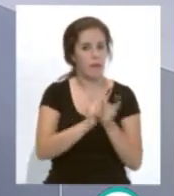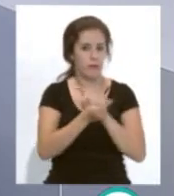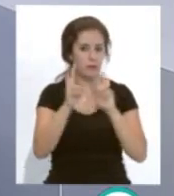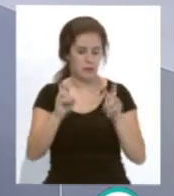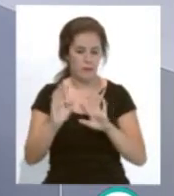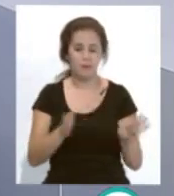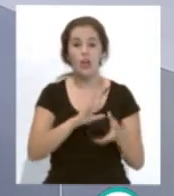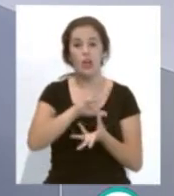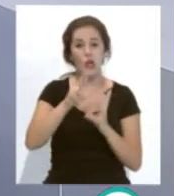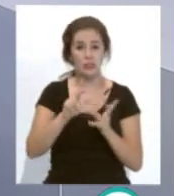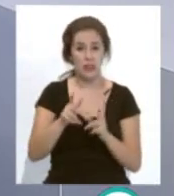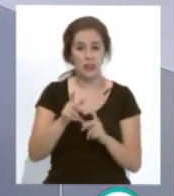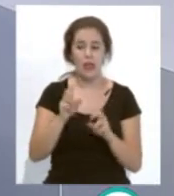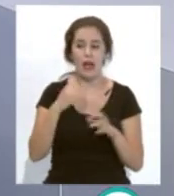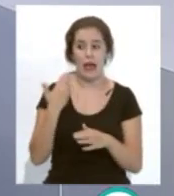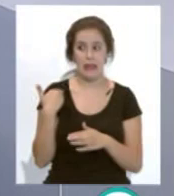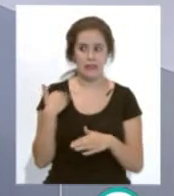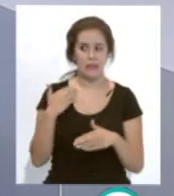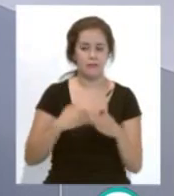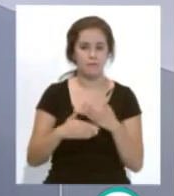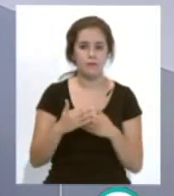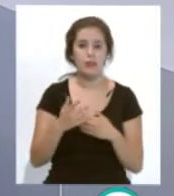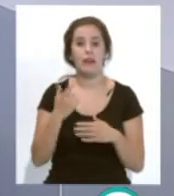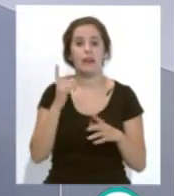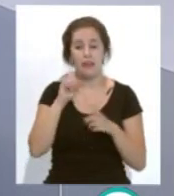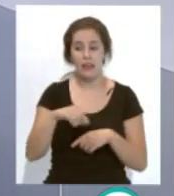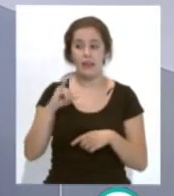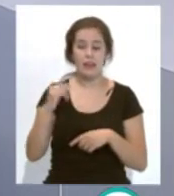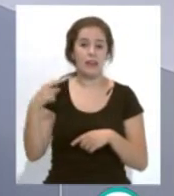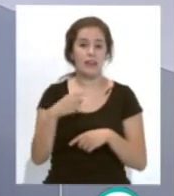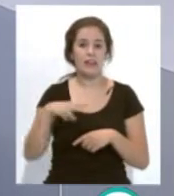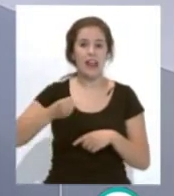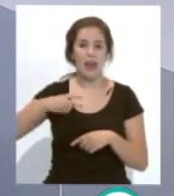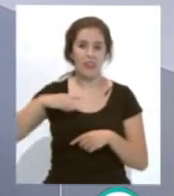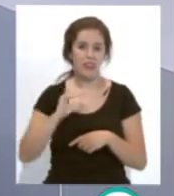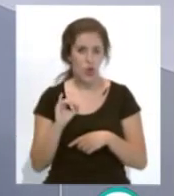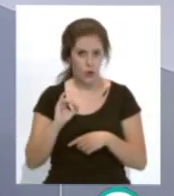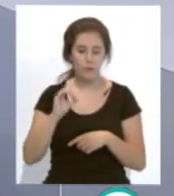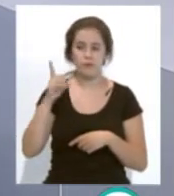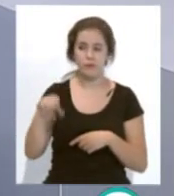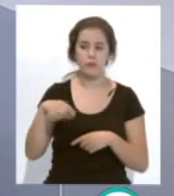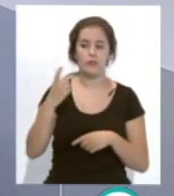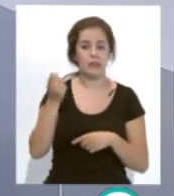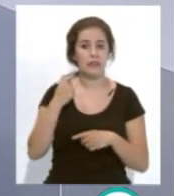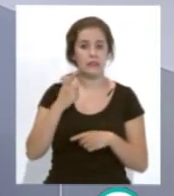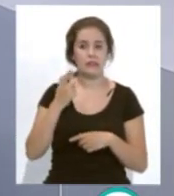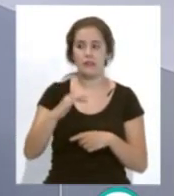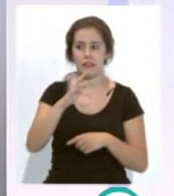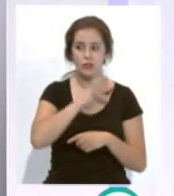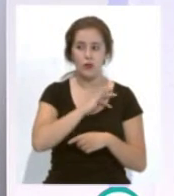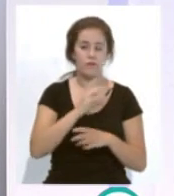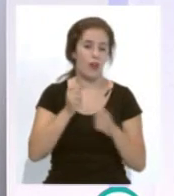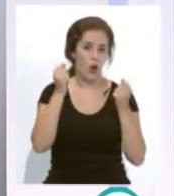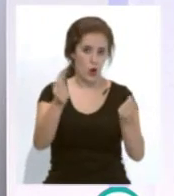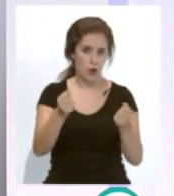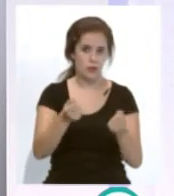ayer salía porque también Ignacio de la Varga le entrevistó al presidente le preguntaste por el tema del trofeo Carranza si